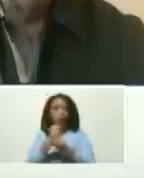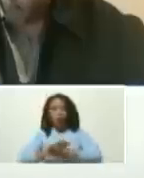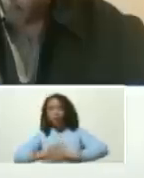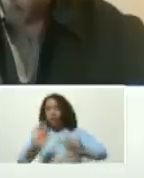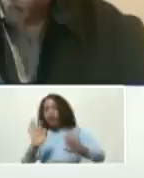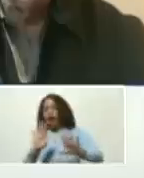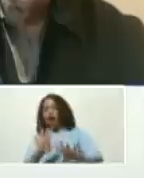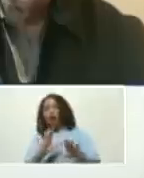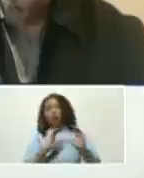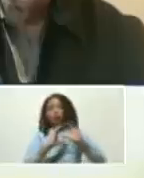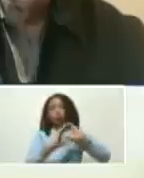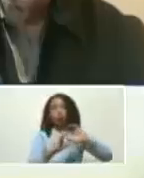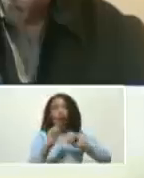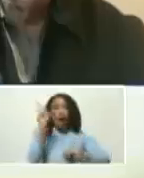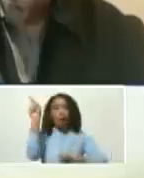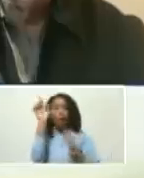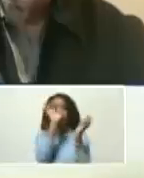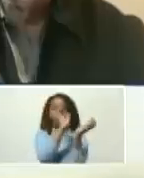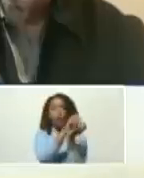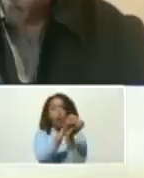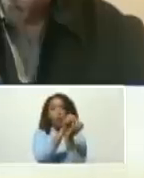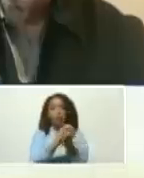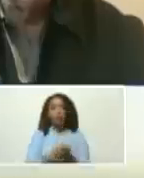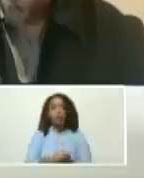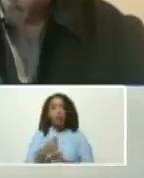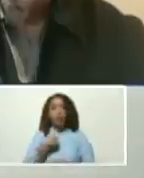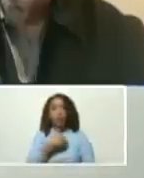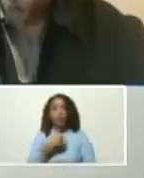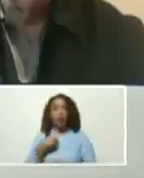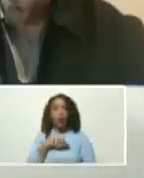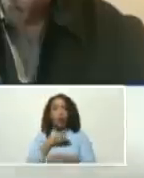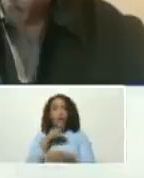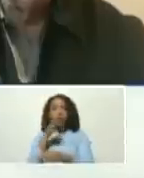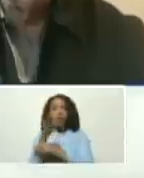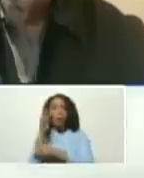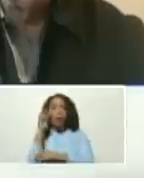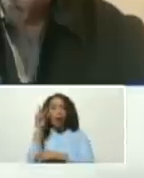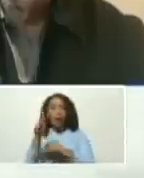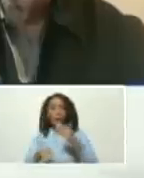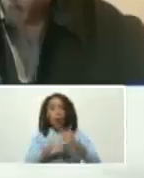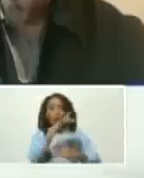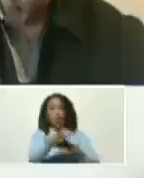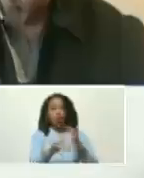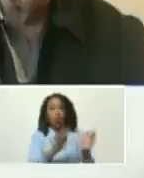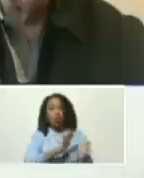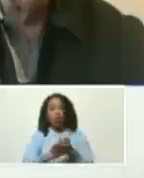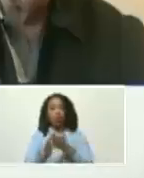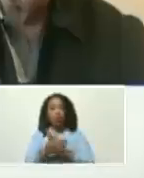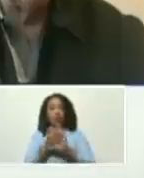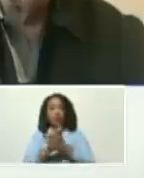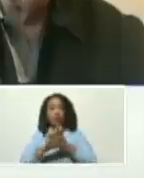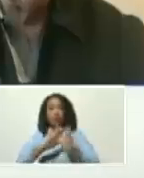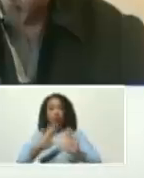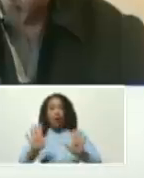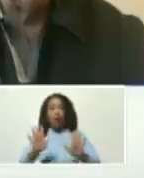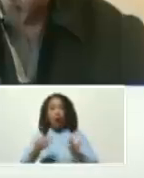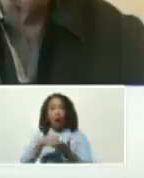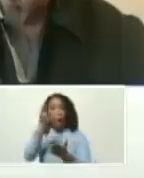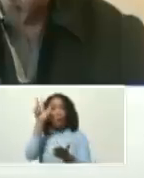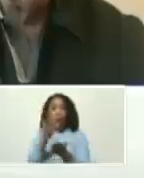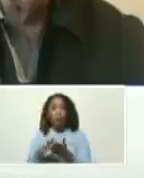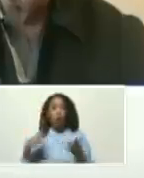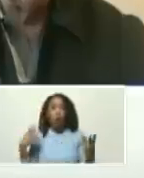allá en Nueva Esparta y quiero bueno ir para ver el proyecto ya que lo aprobemos